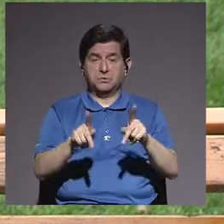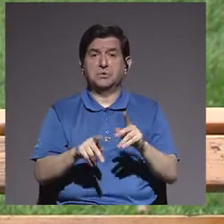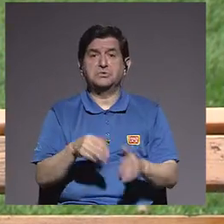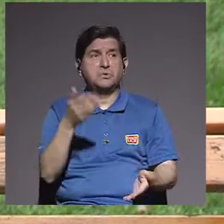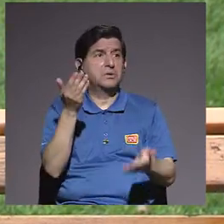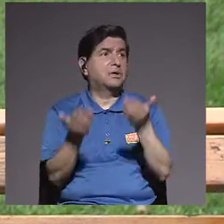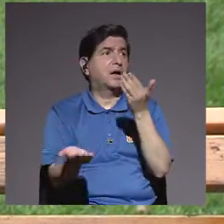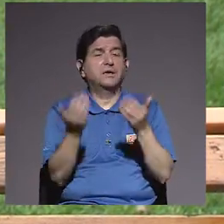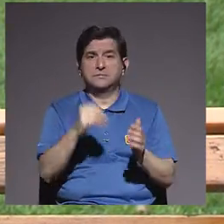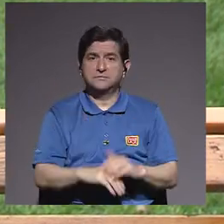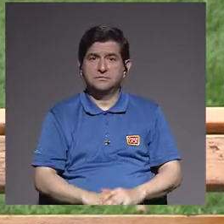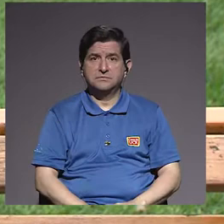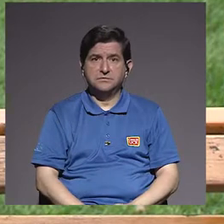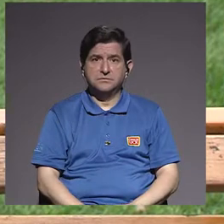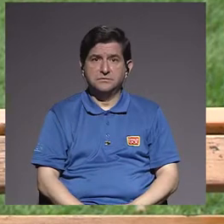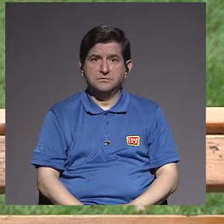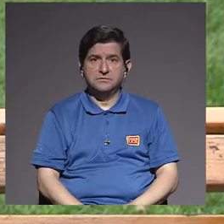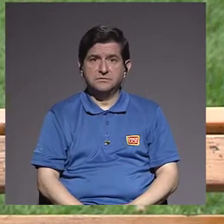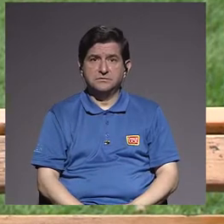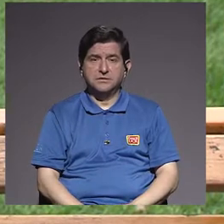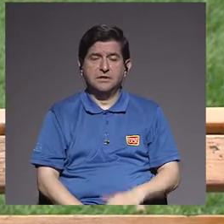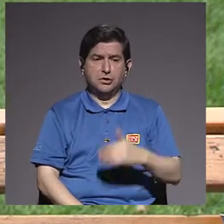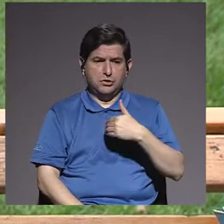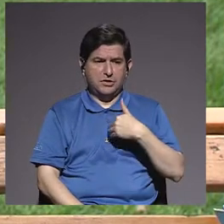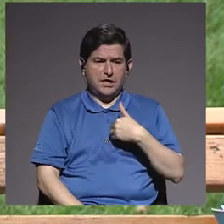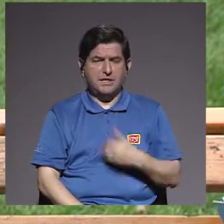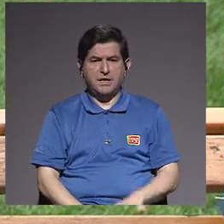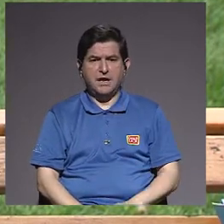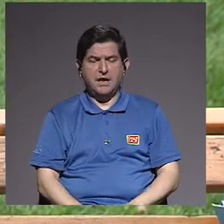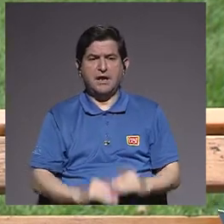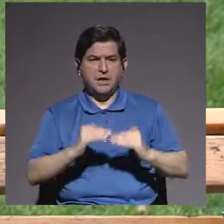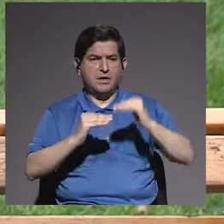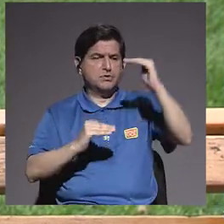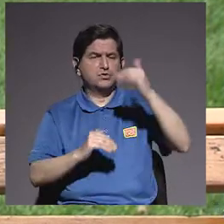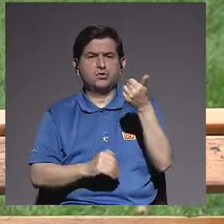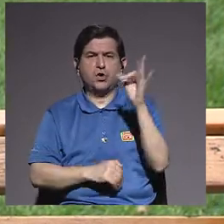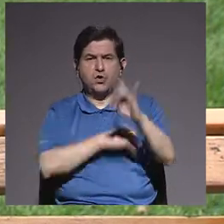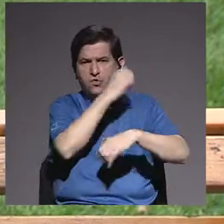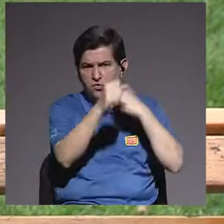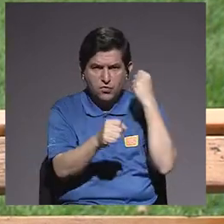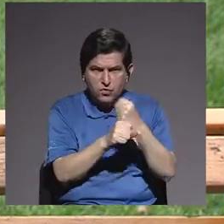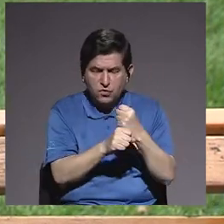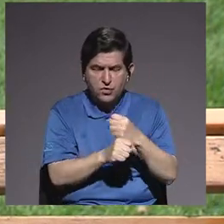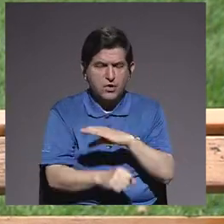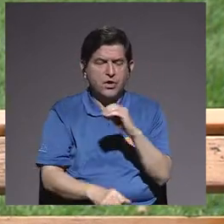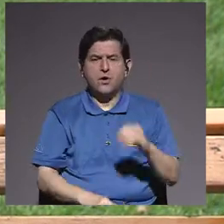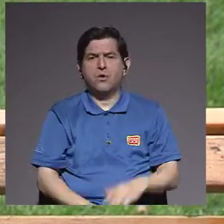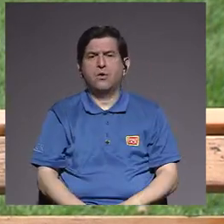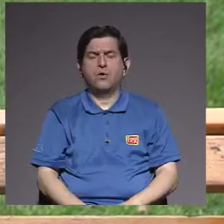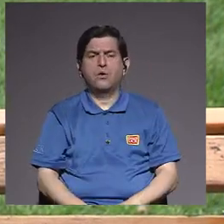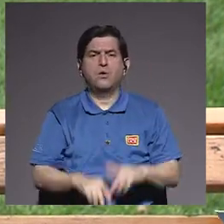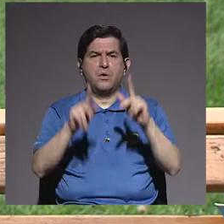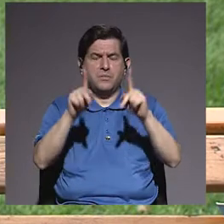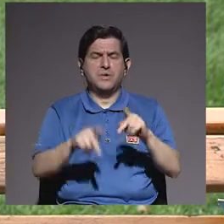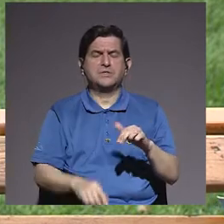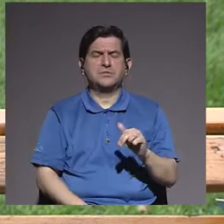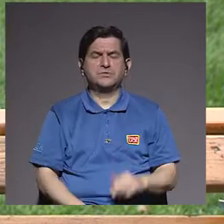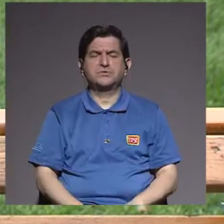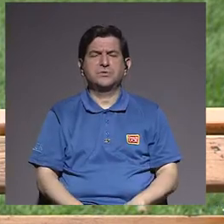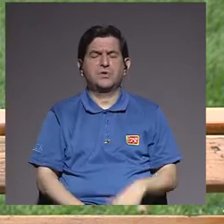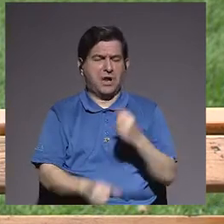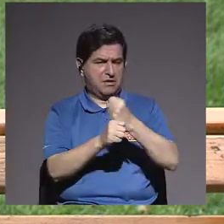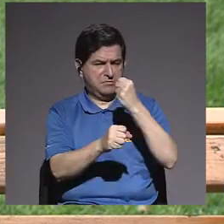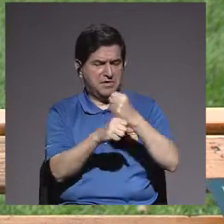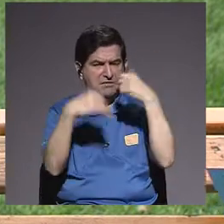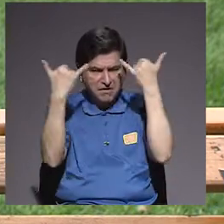su mayoría de edad o su juventud y tiene su